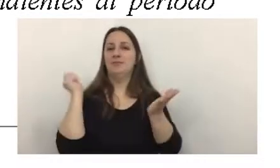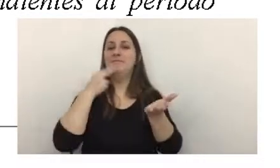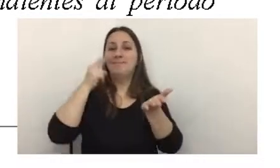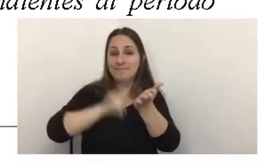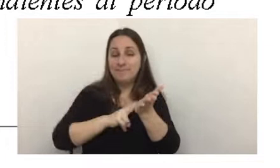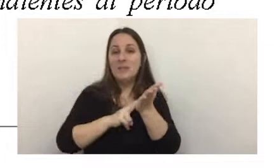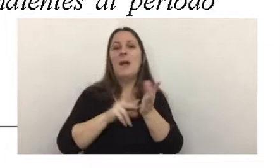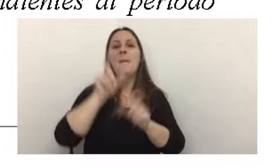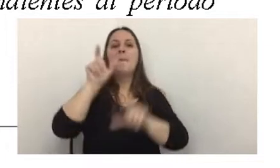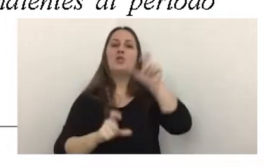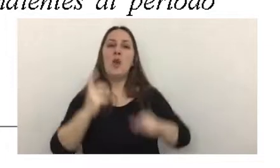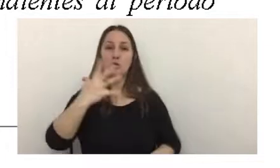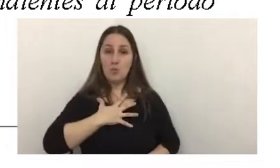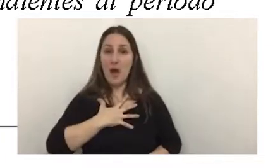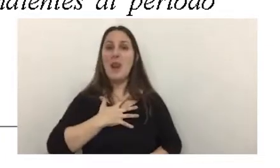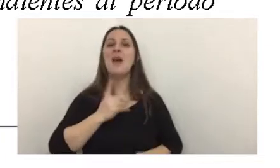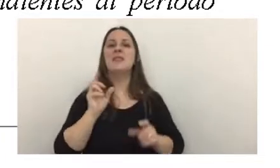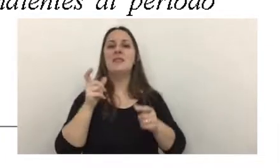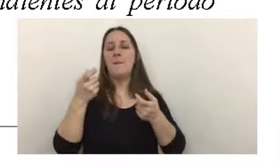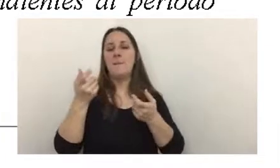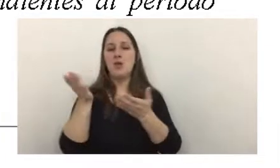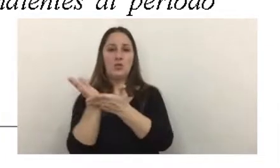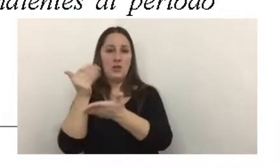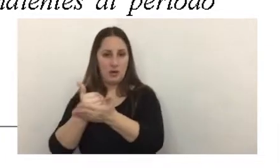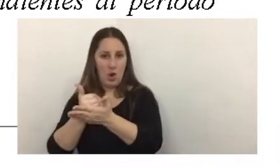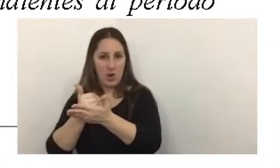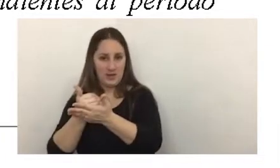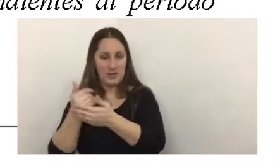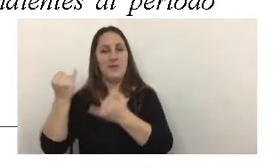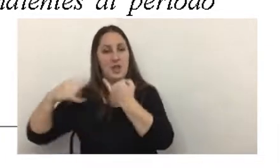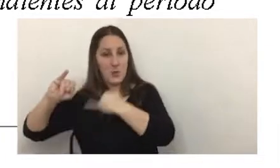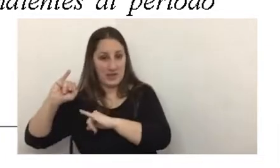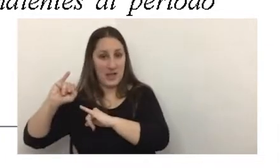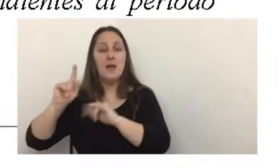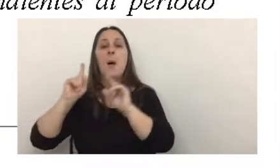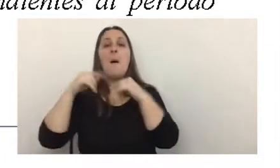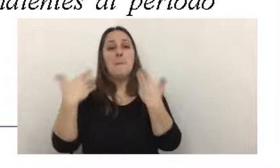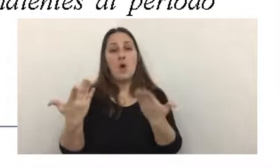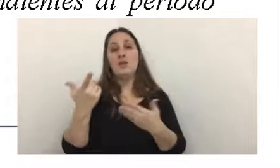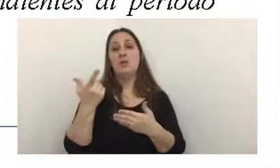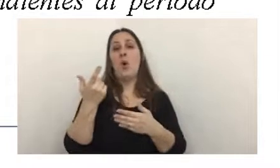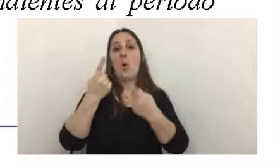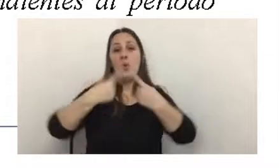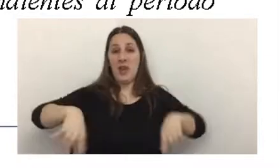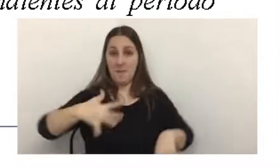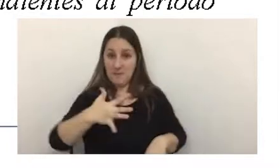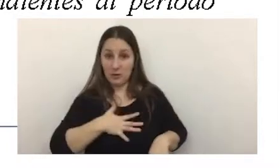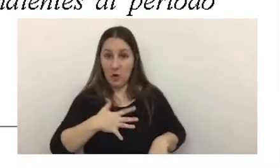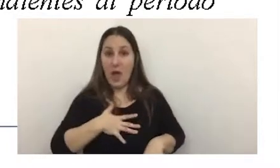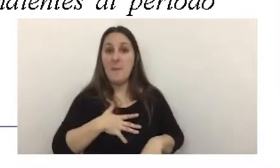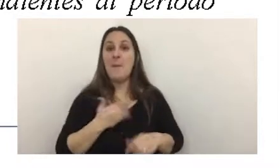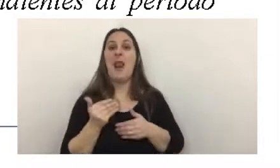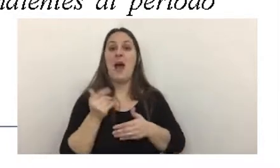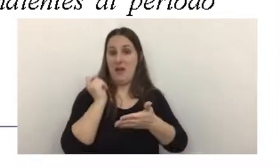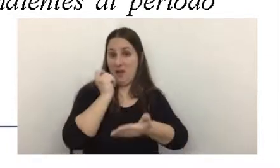alcanza a personas humanas y sucesiones indivisas, por lo tanto, el ingreso de bienes personales en materia de